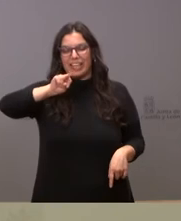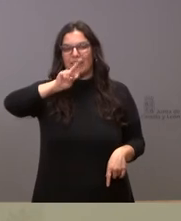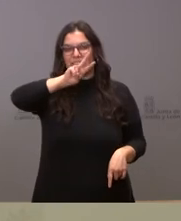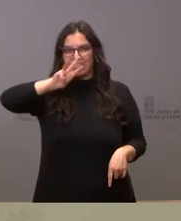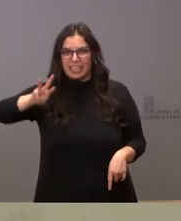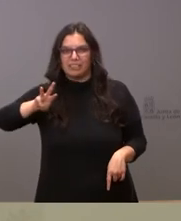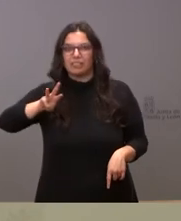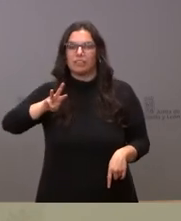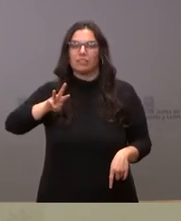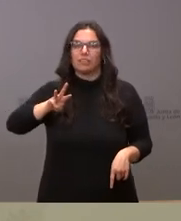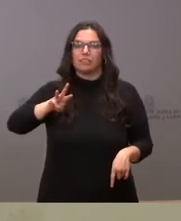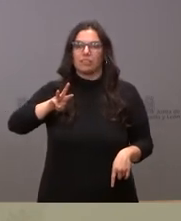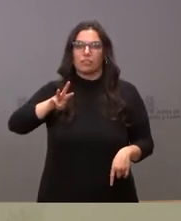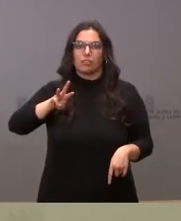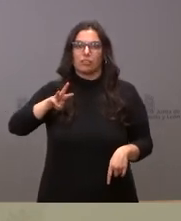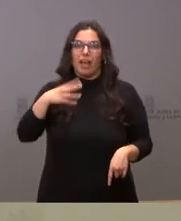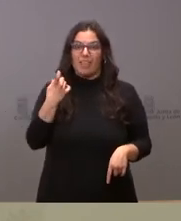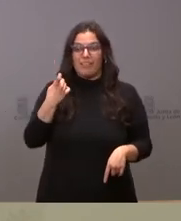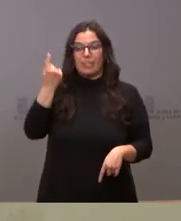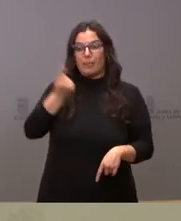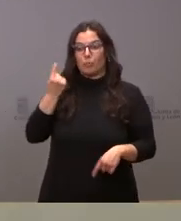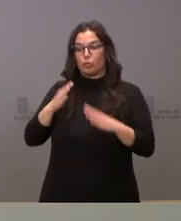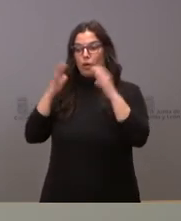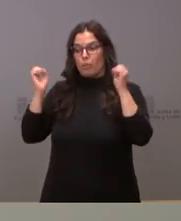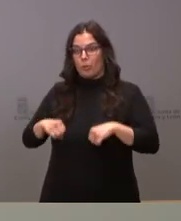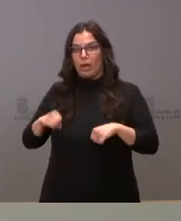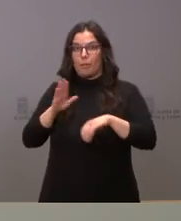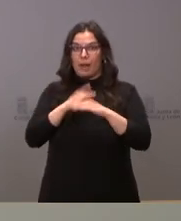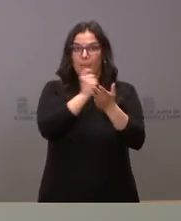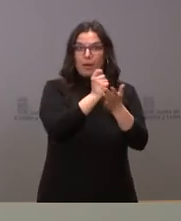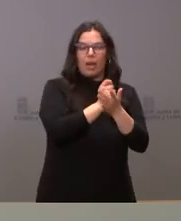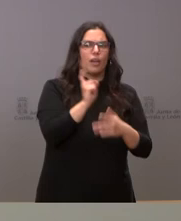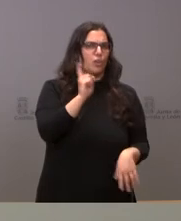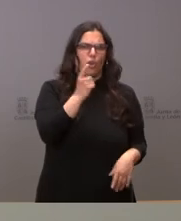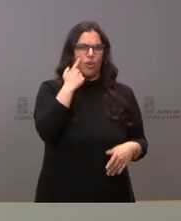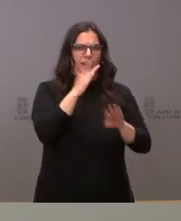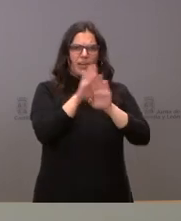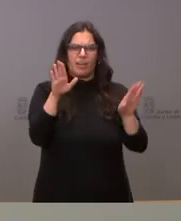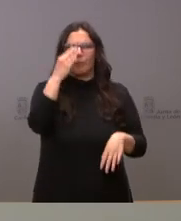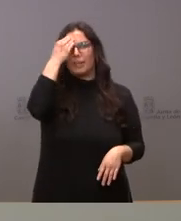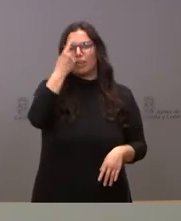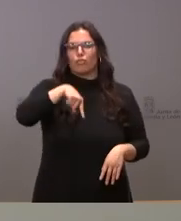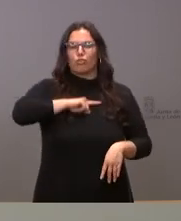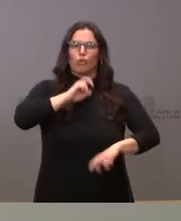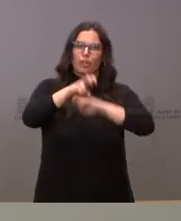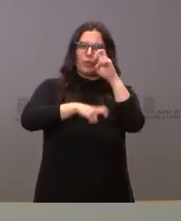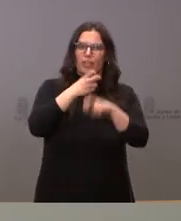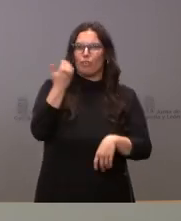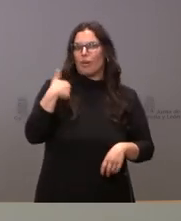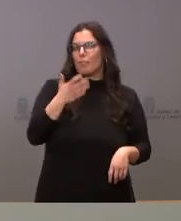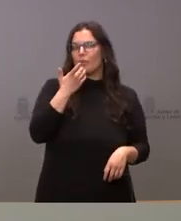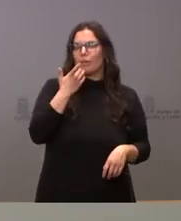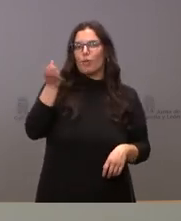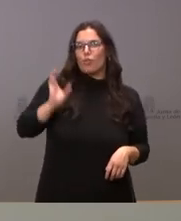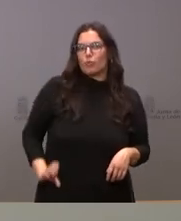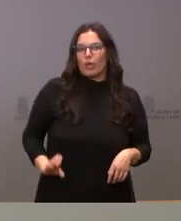crear esta bonificación hasta que no se aprobara un presupuesto no no tiene nada que ver tengan ustedes en cuenta que nosotros ya hemos actualizado la retribución de